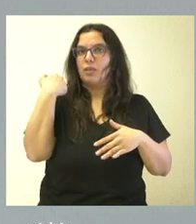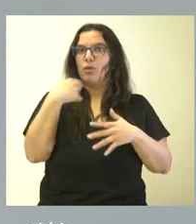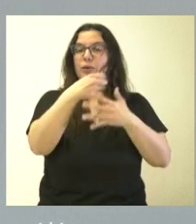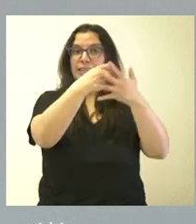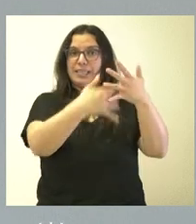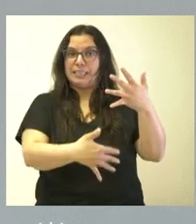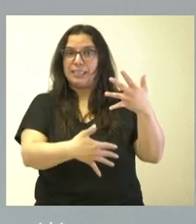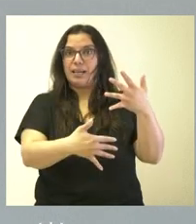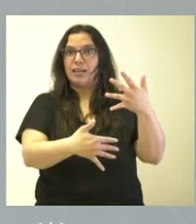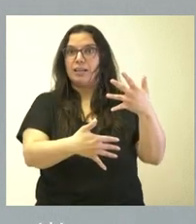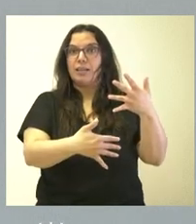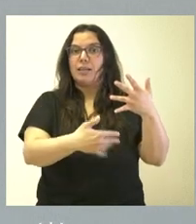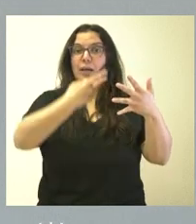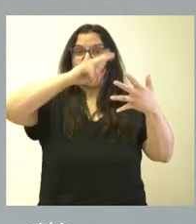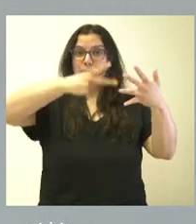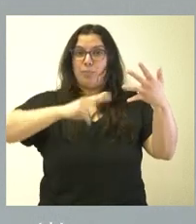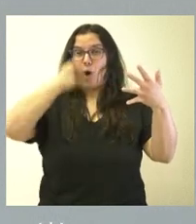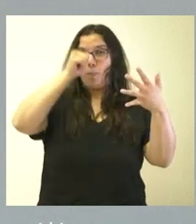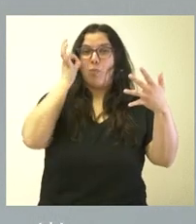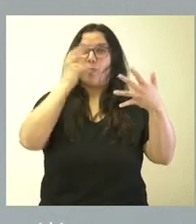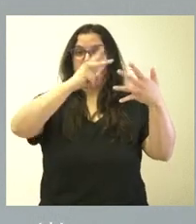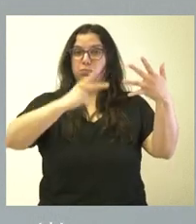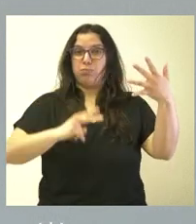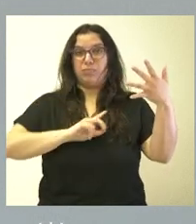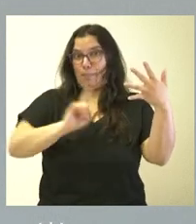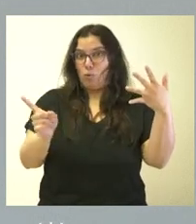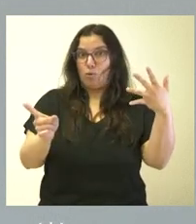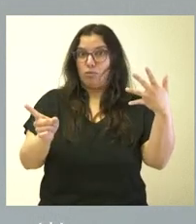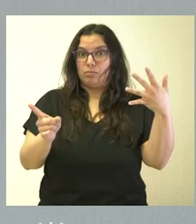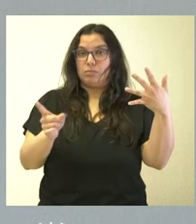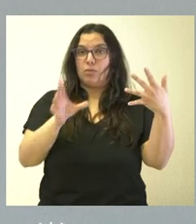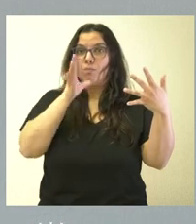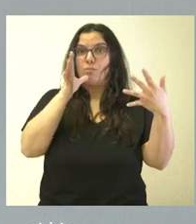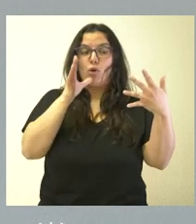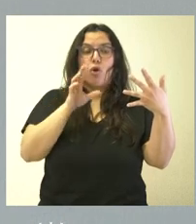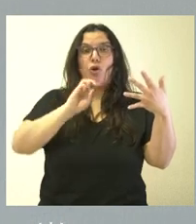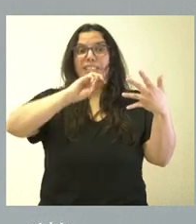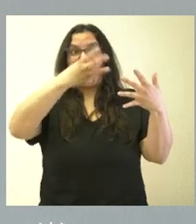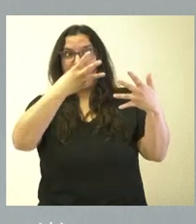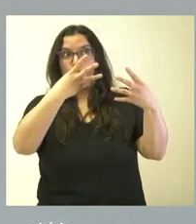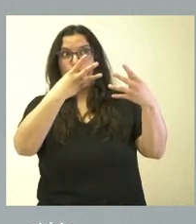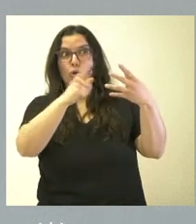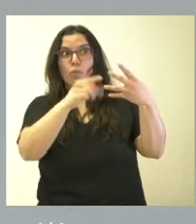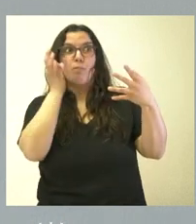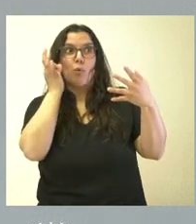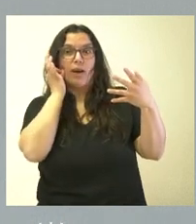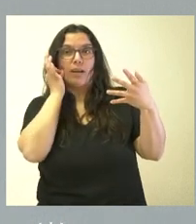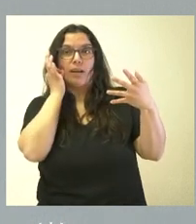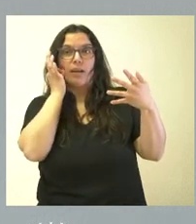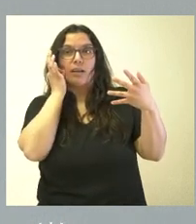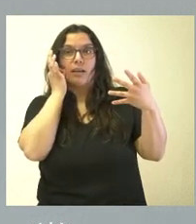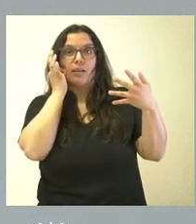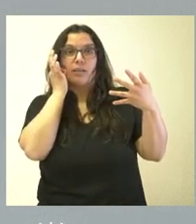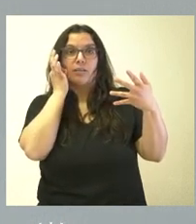cumple la condición de cremallera, porque el número tres era una mujer y para ser cremallera hubiera tenido que ser un hombre.